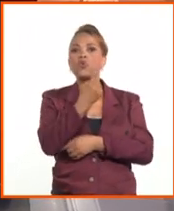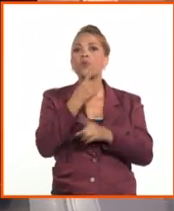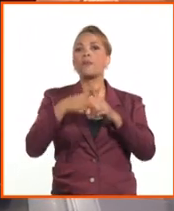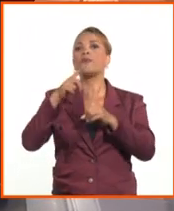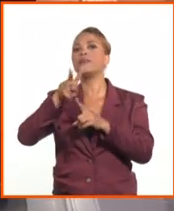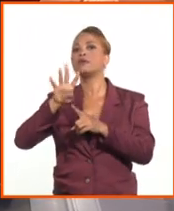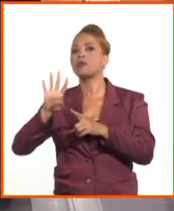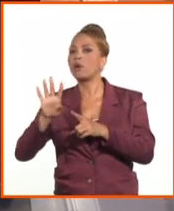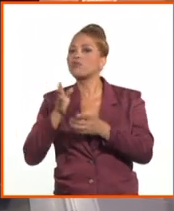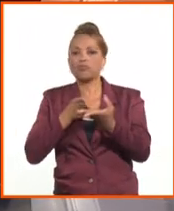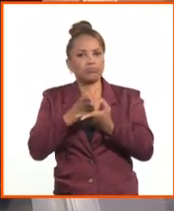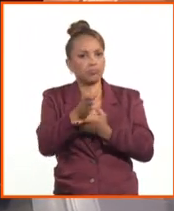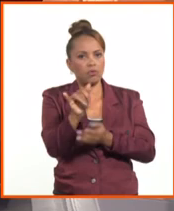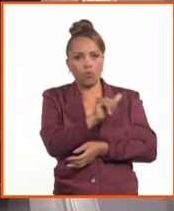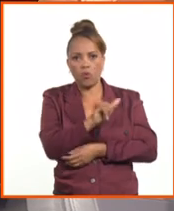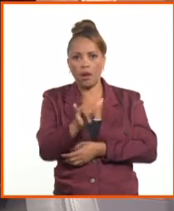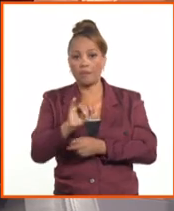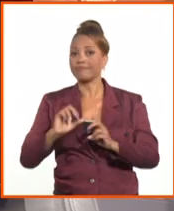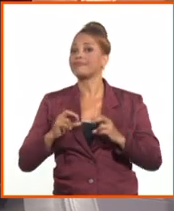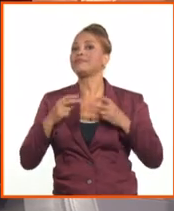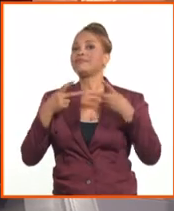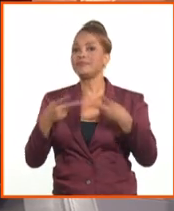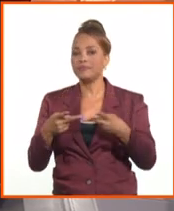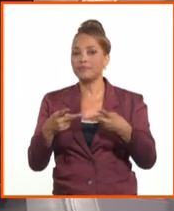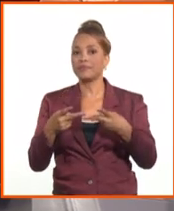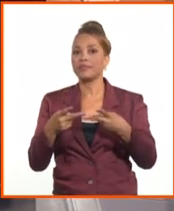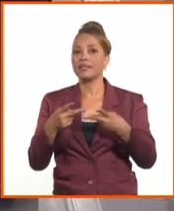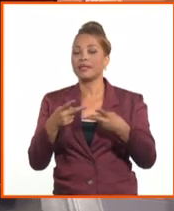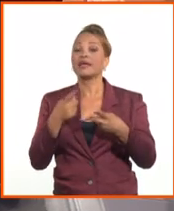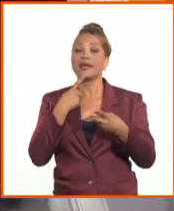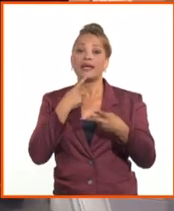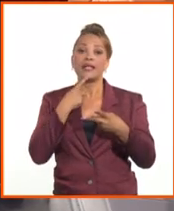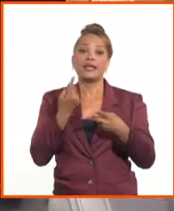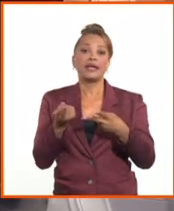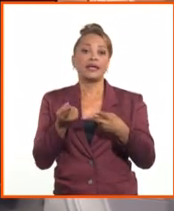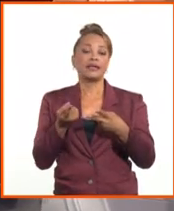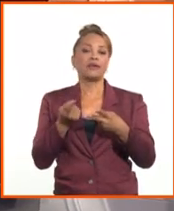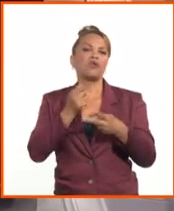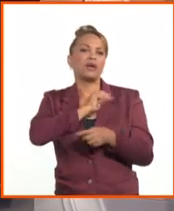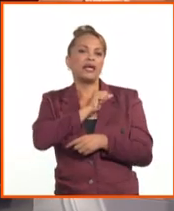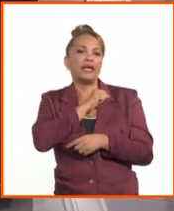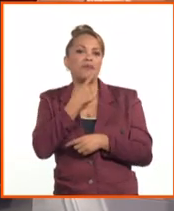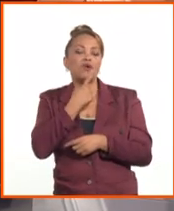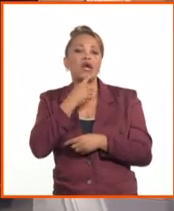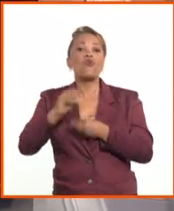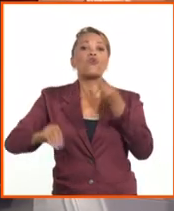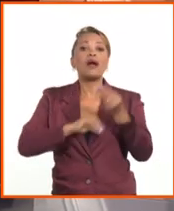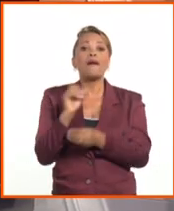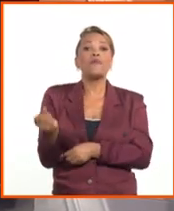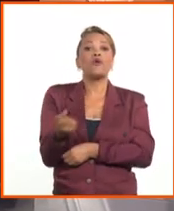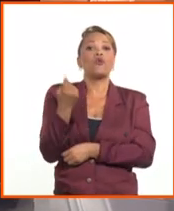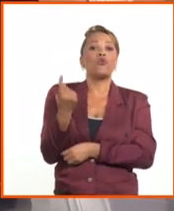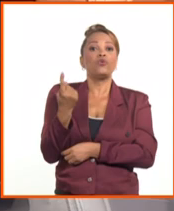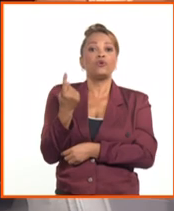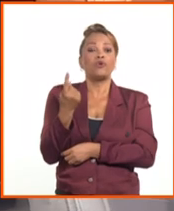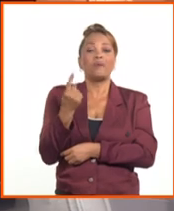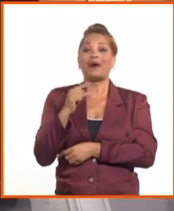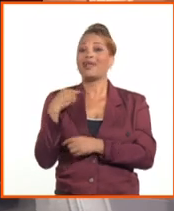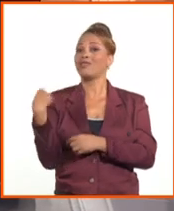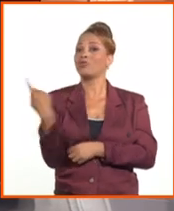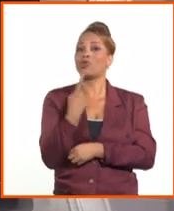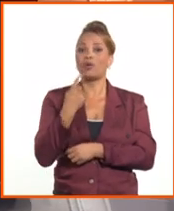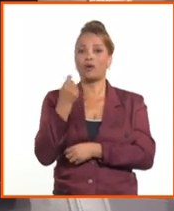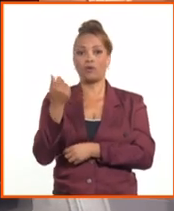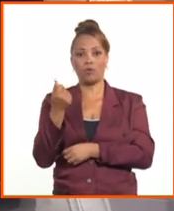mantiene, repito, el punto B es un tipo de cambio único para toda la economía, hablo de todos los